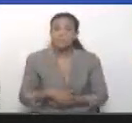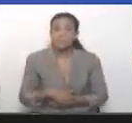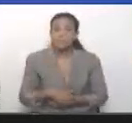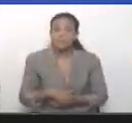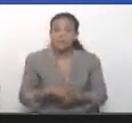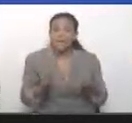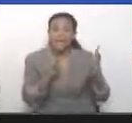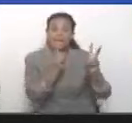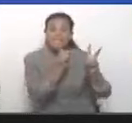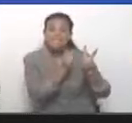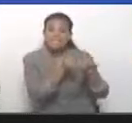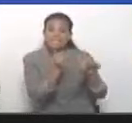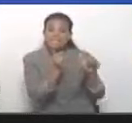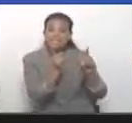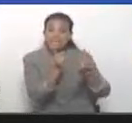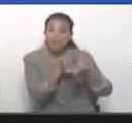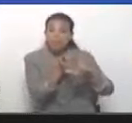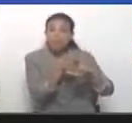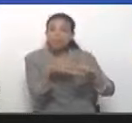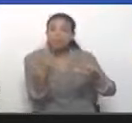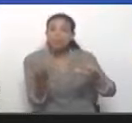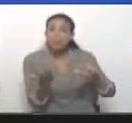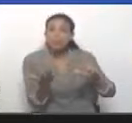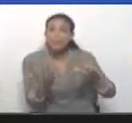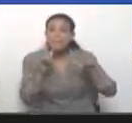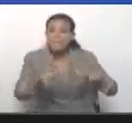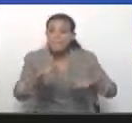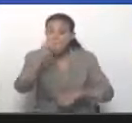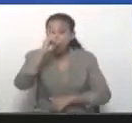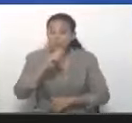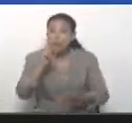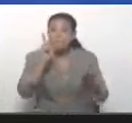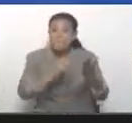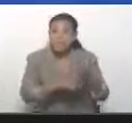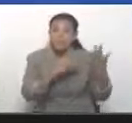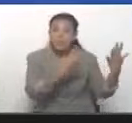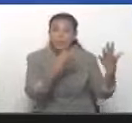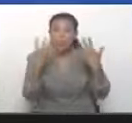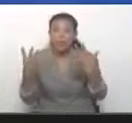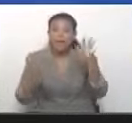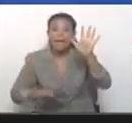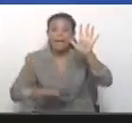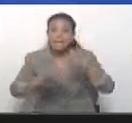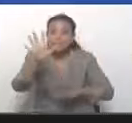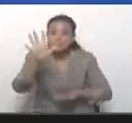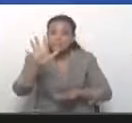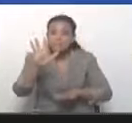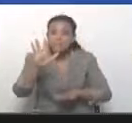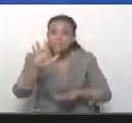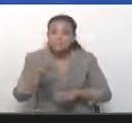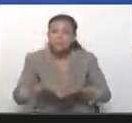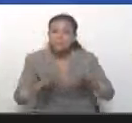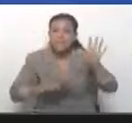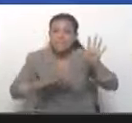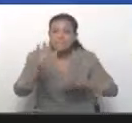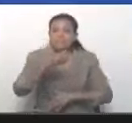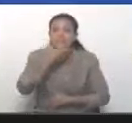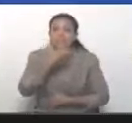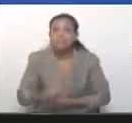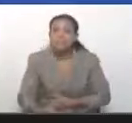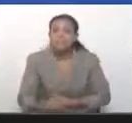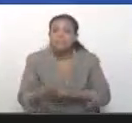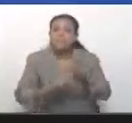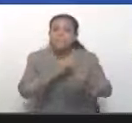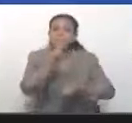El segundo referéndum fue, el mismo año 99, el 15 de diciembre,